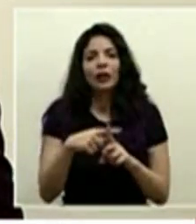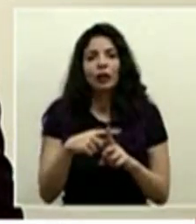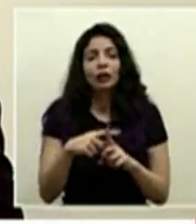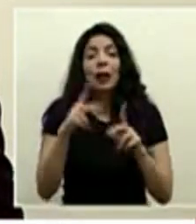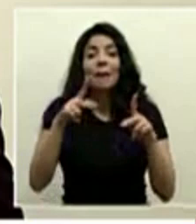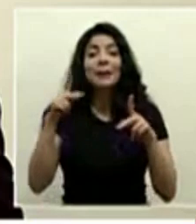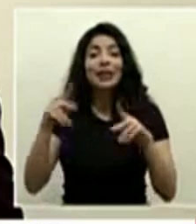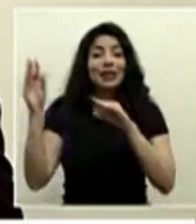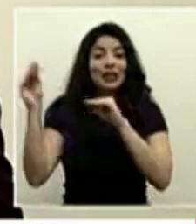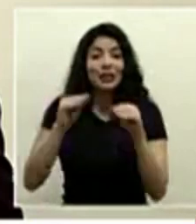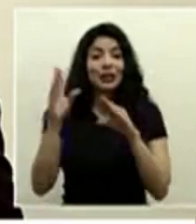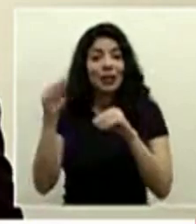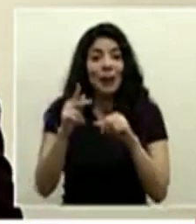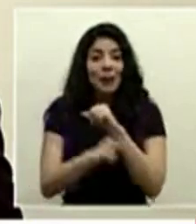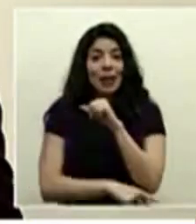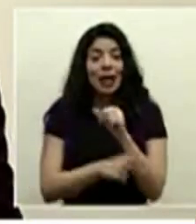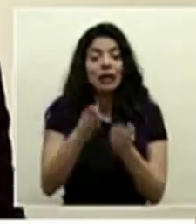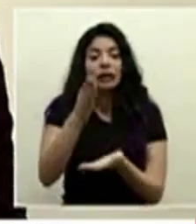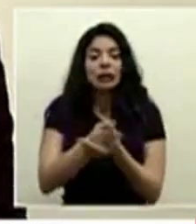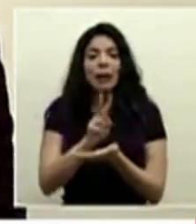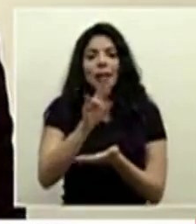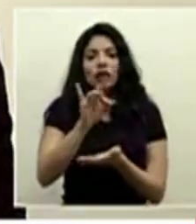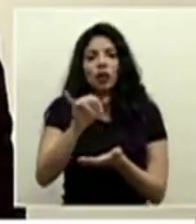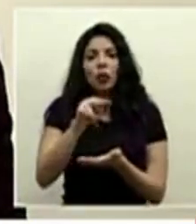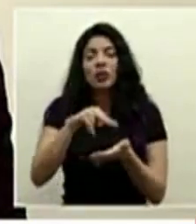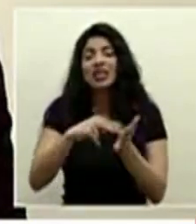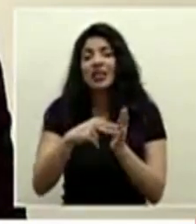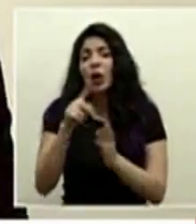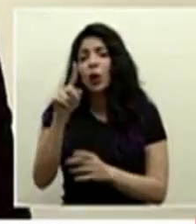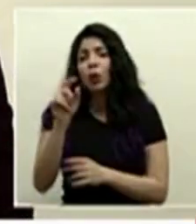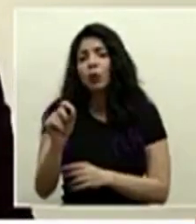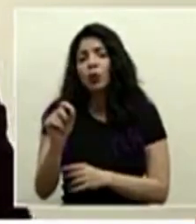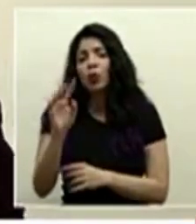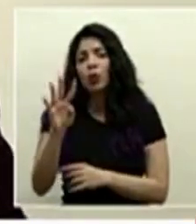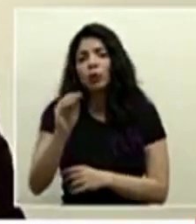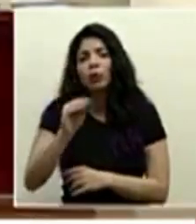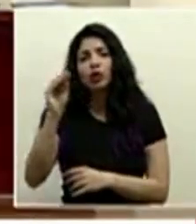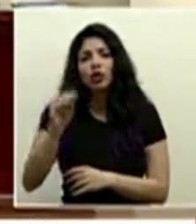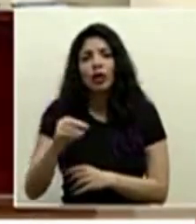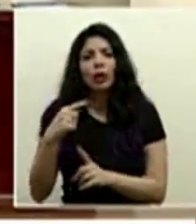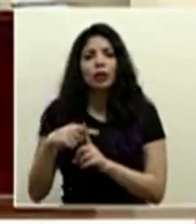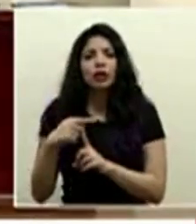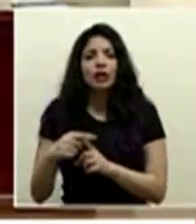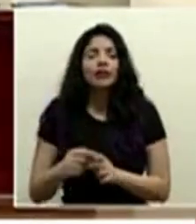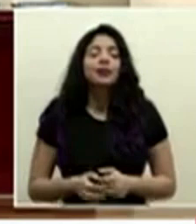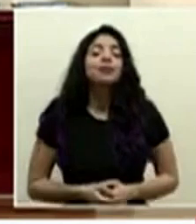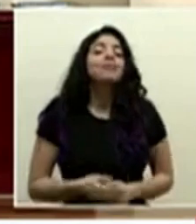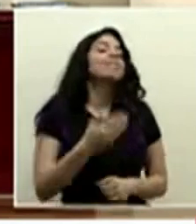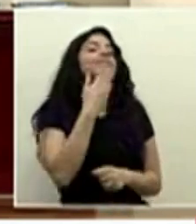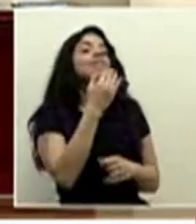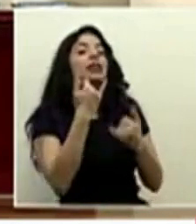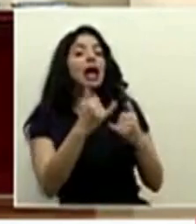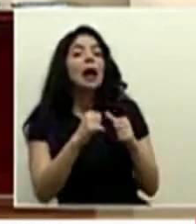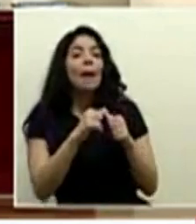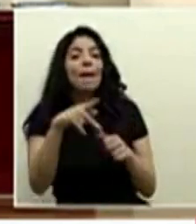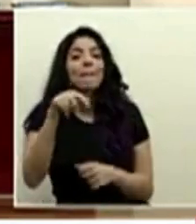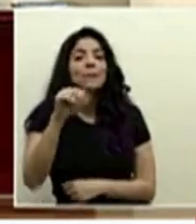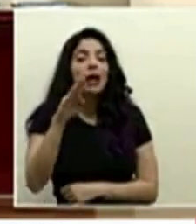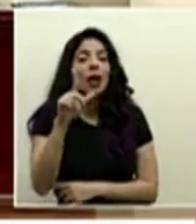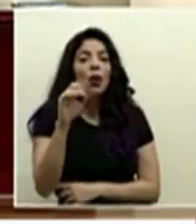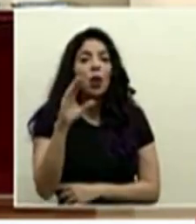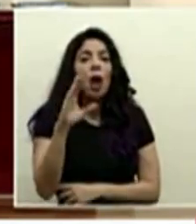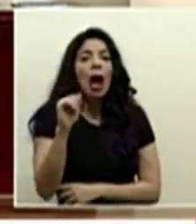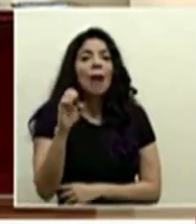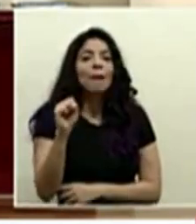repatriados estos al 28 de junio son un 1.4% de positividad complementaria gracias doctor continuamos con Pablo Campos